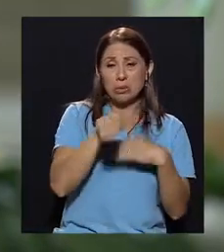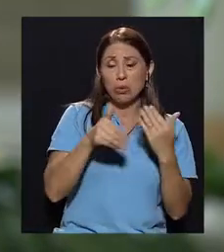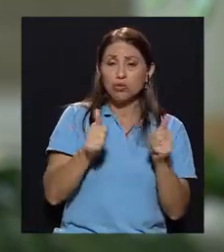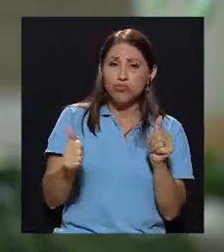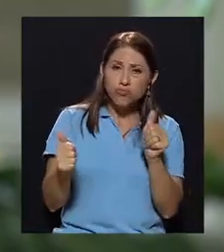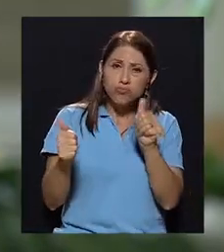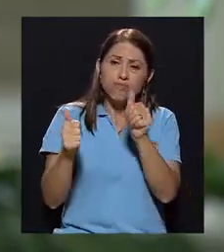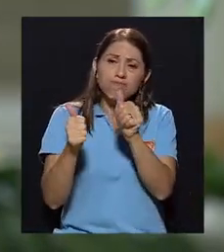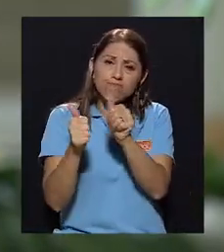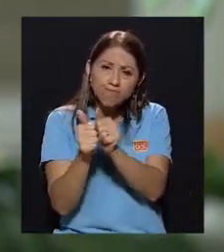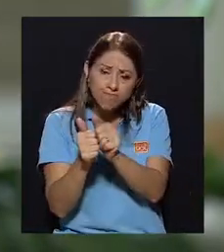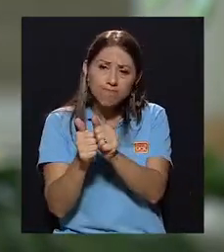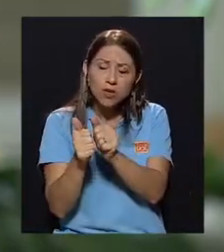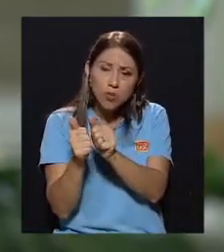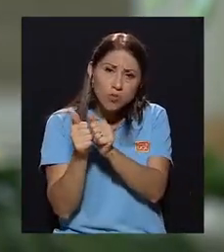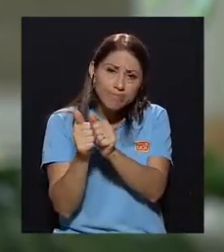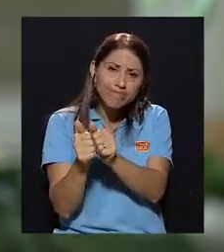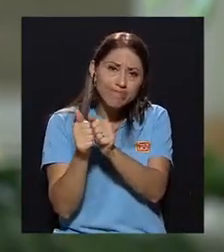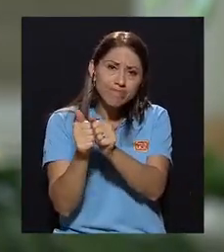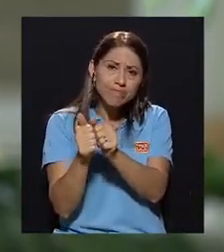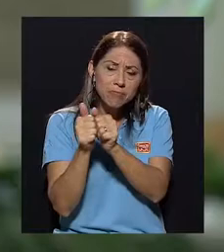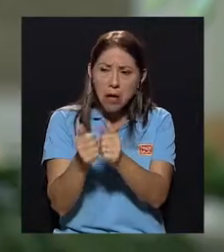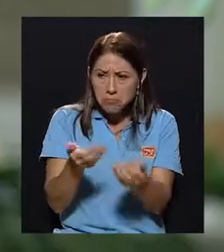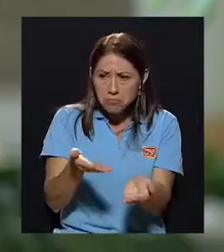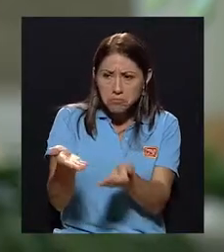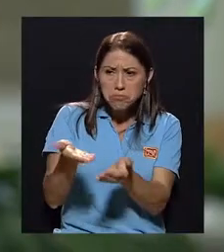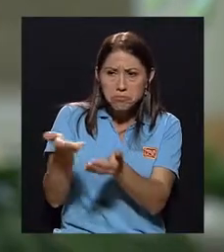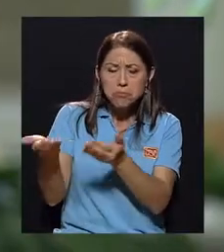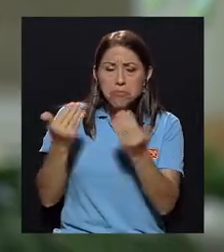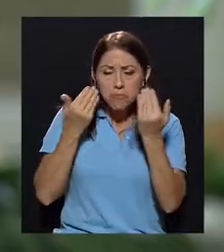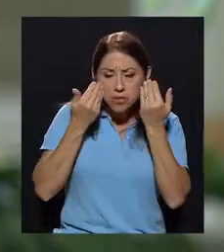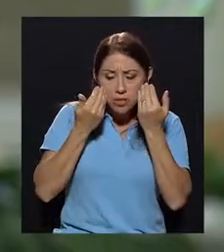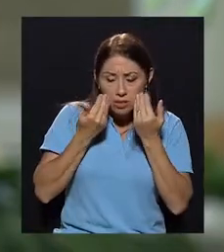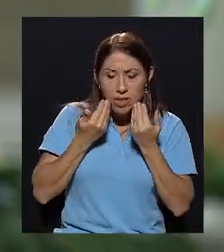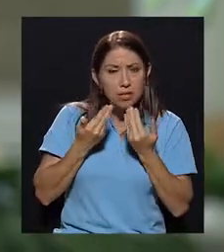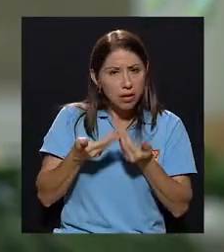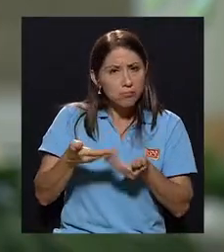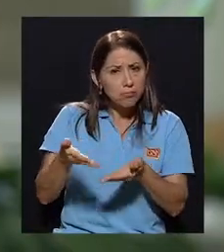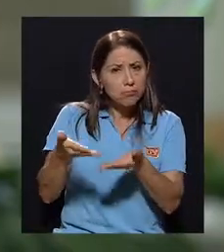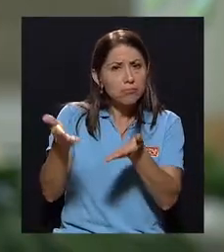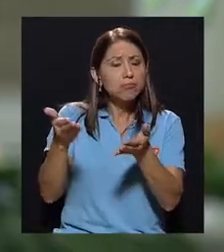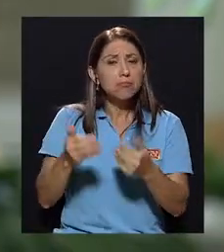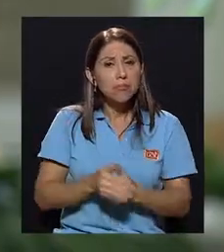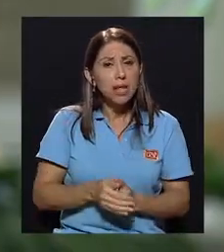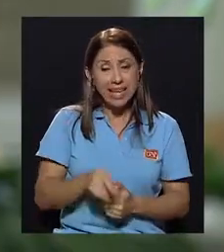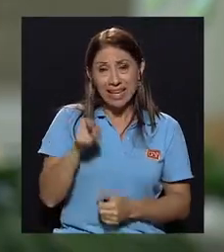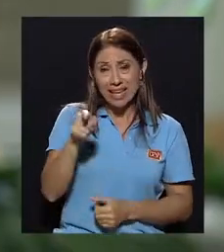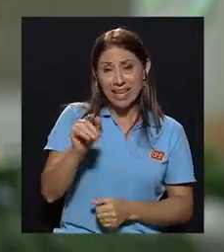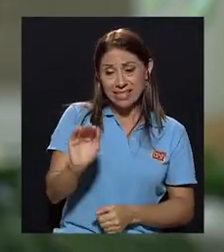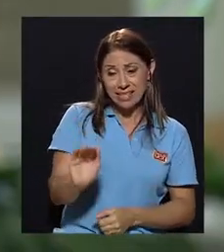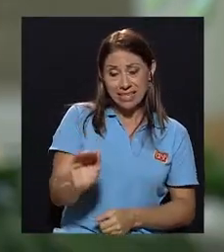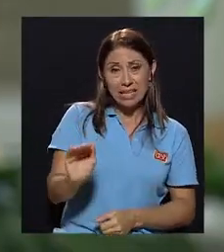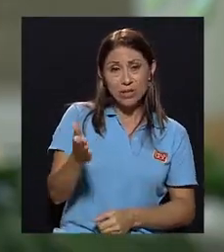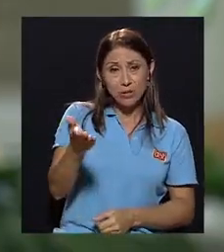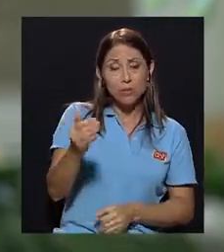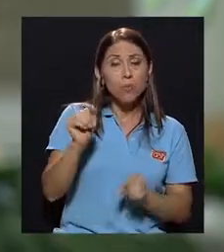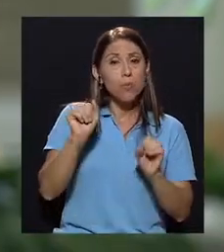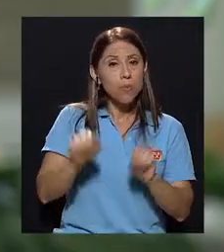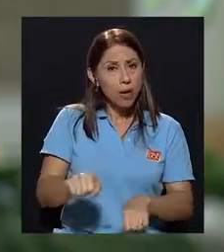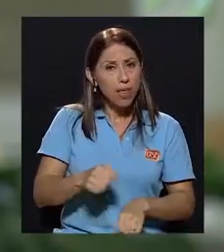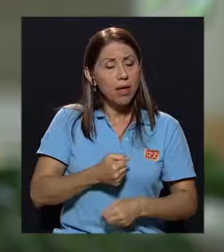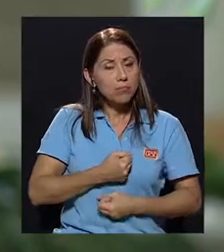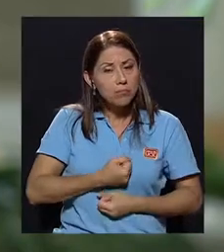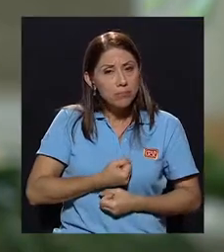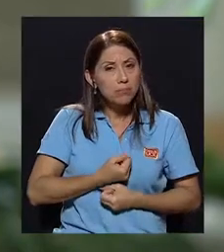vital que acompañen, que le den un lugar a la tristeza, que le den un lugar a que ese niño, esa niña pueda